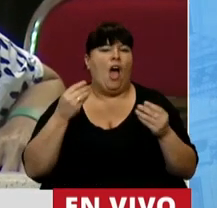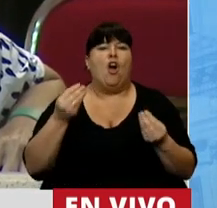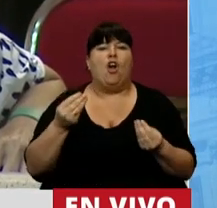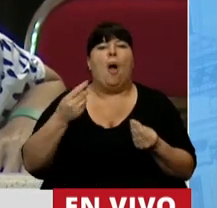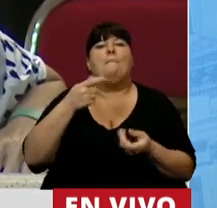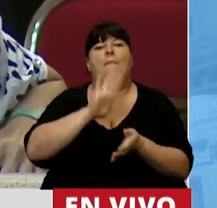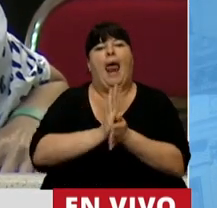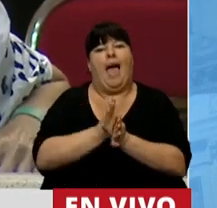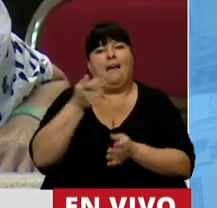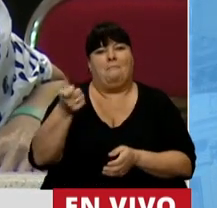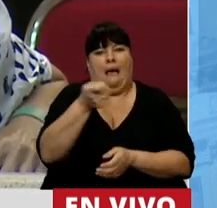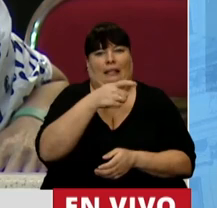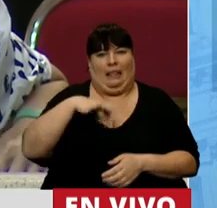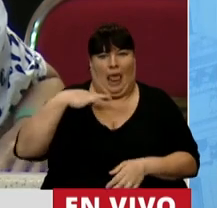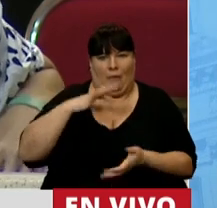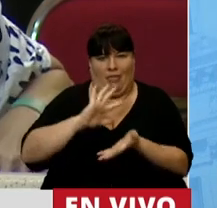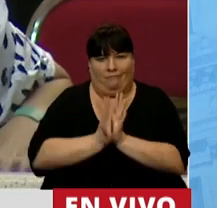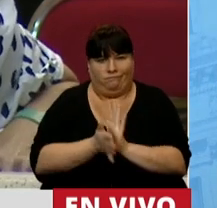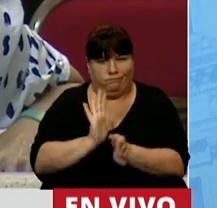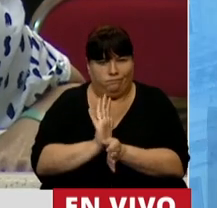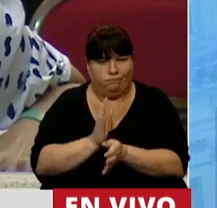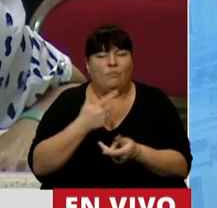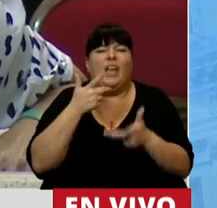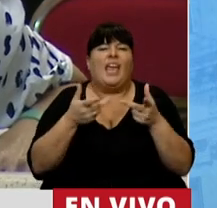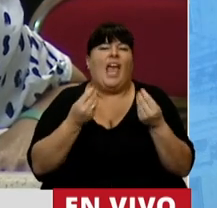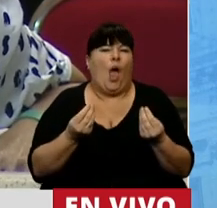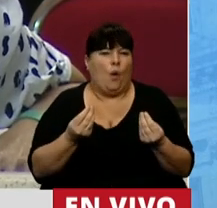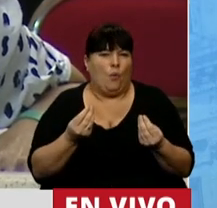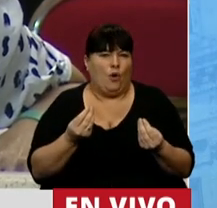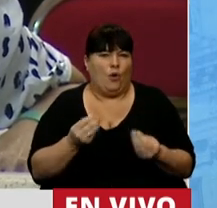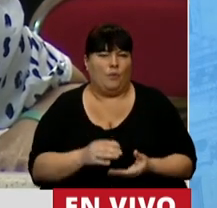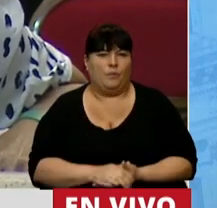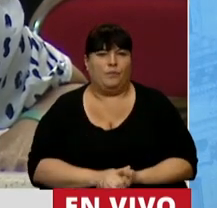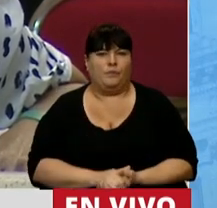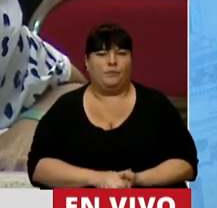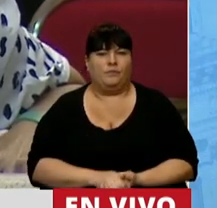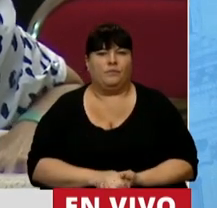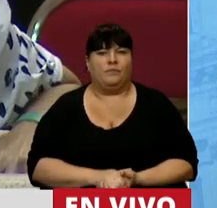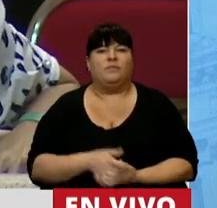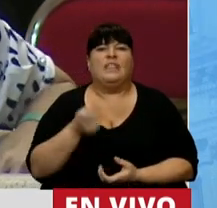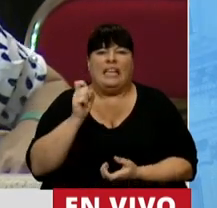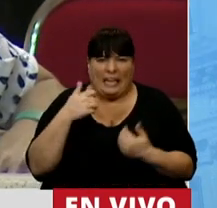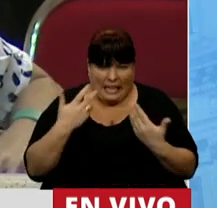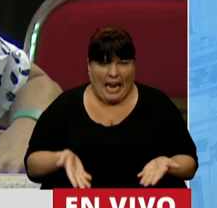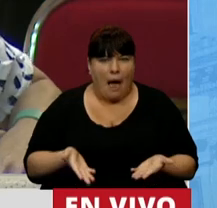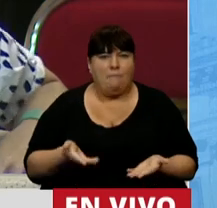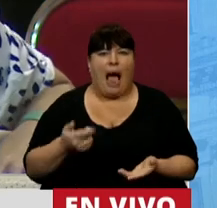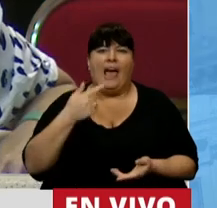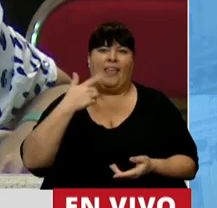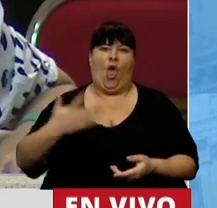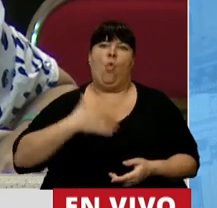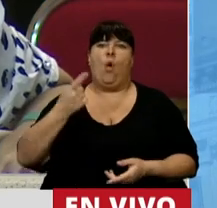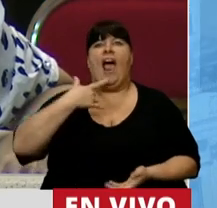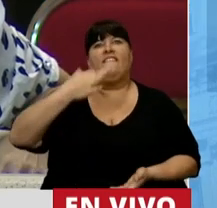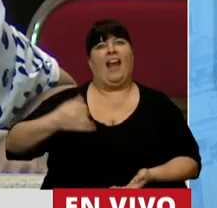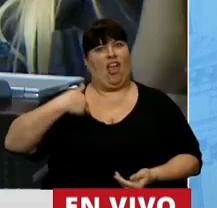exterminación de la vida. ¿De qué estamos hablando? ¿Quién sería capaz de convertirse en